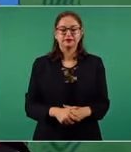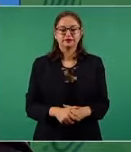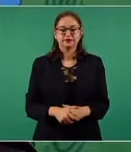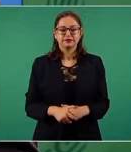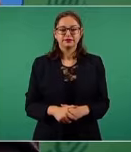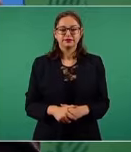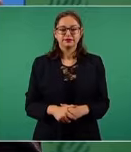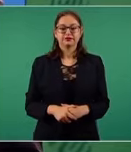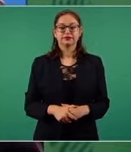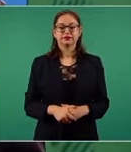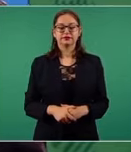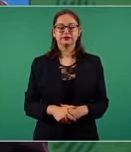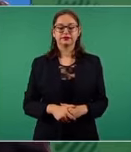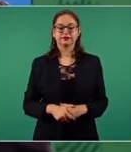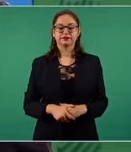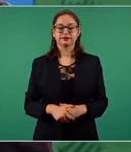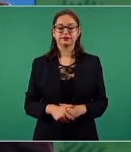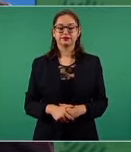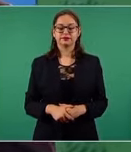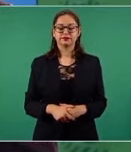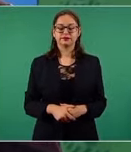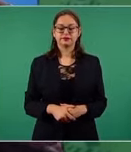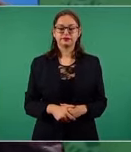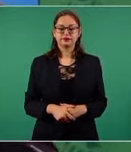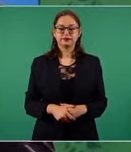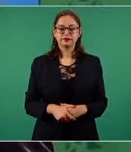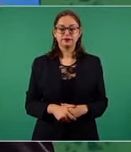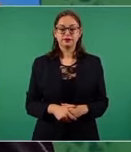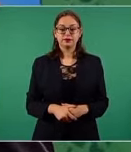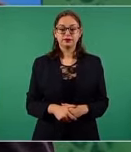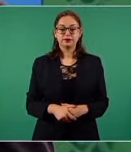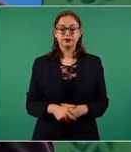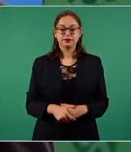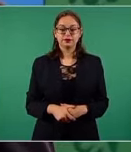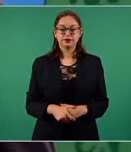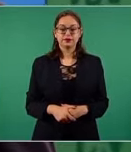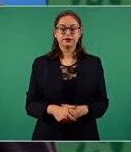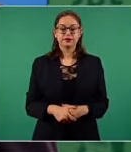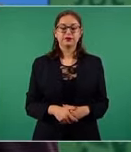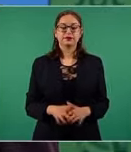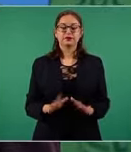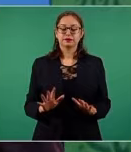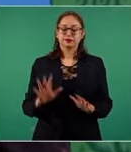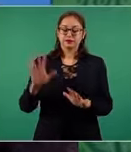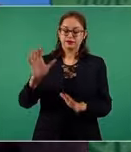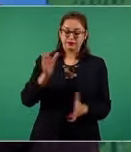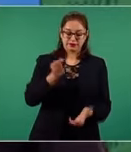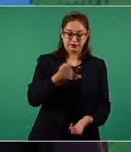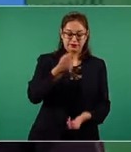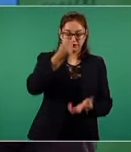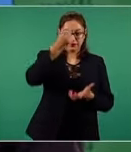el recurso que se obtenga del sorteo